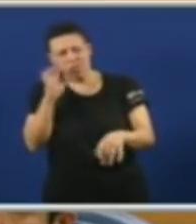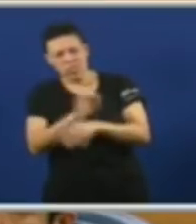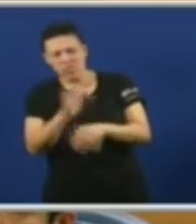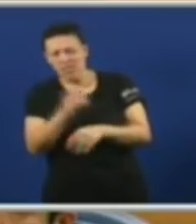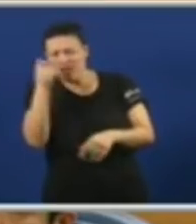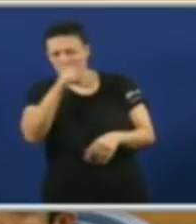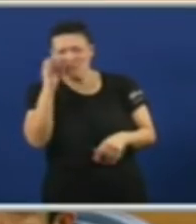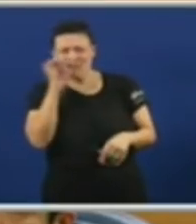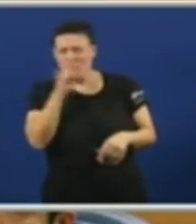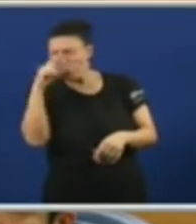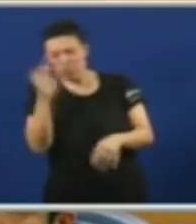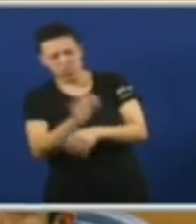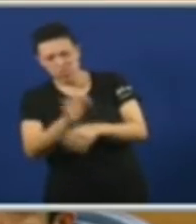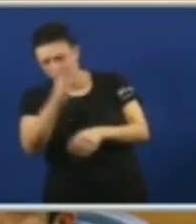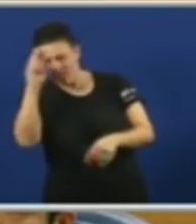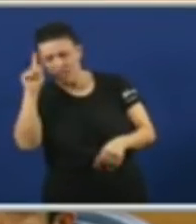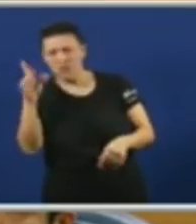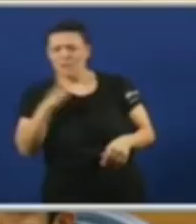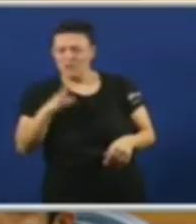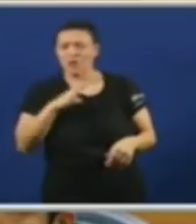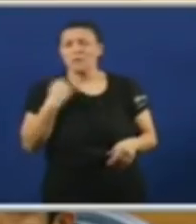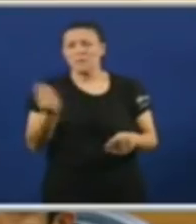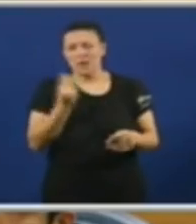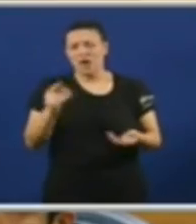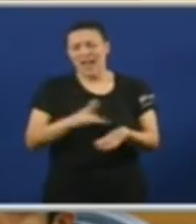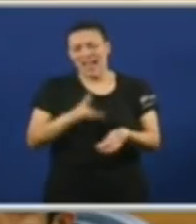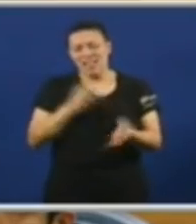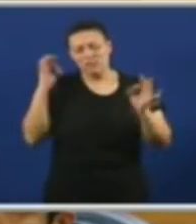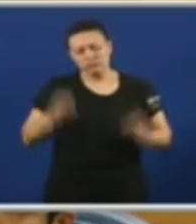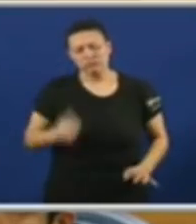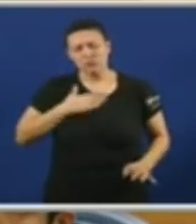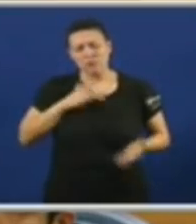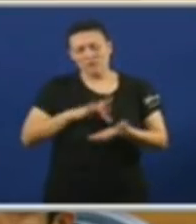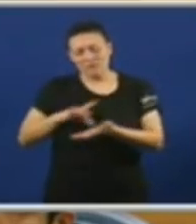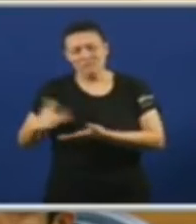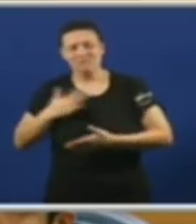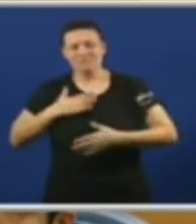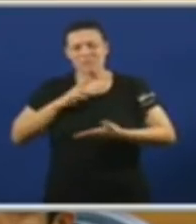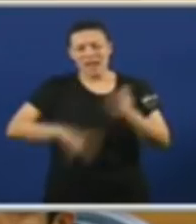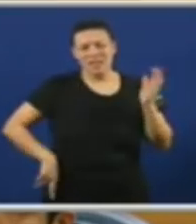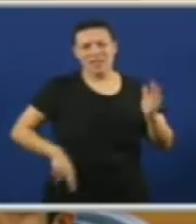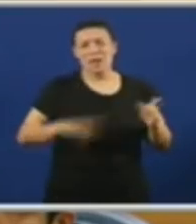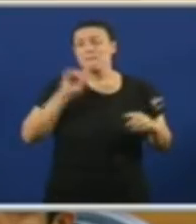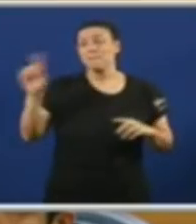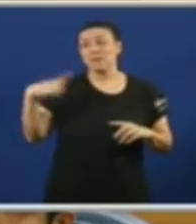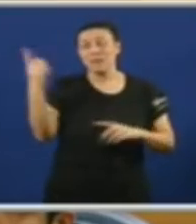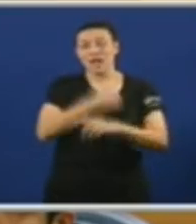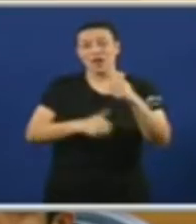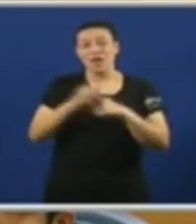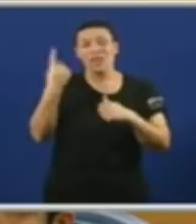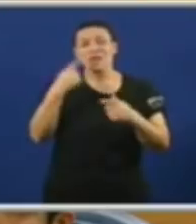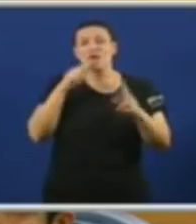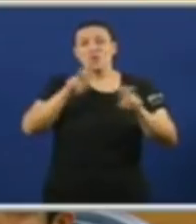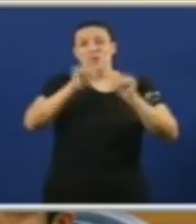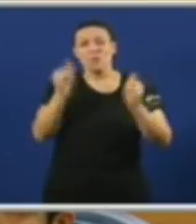galegos e as galegas E que impulse unha xenda de país Unha xenda galega no que en primeiro lugar Debe figurar un